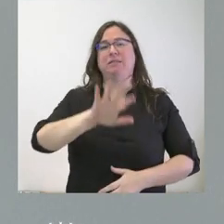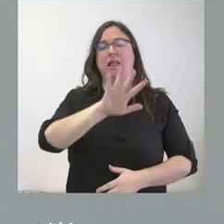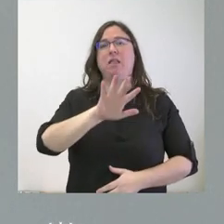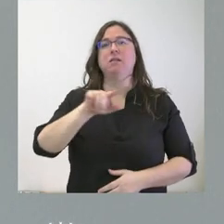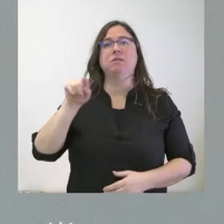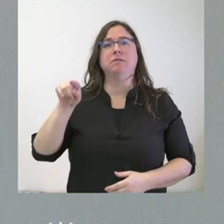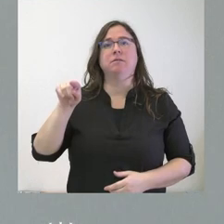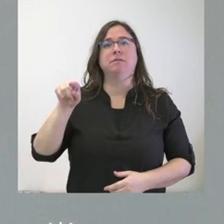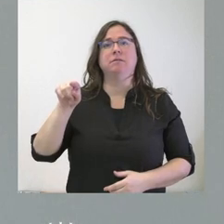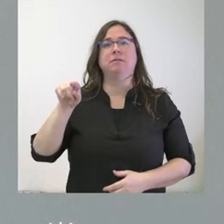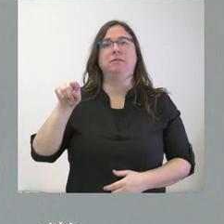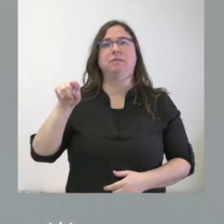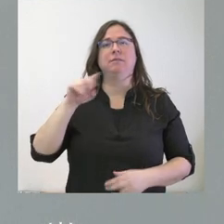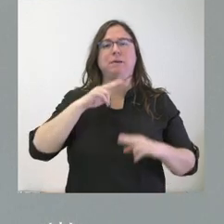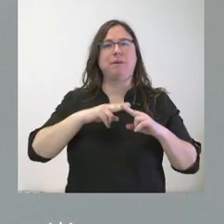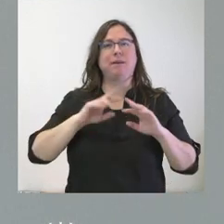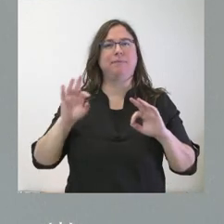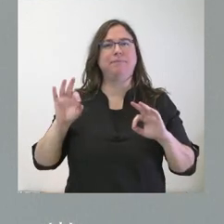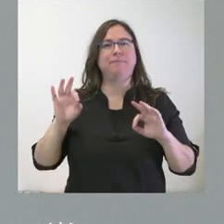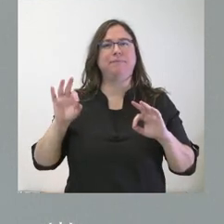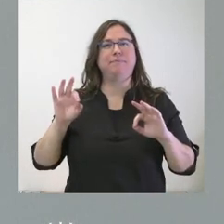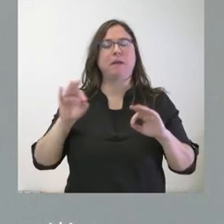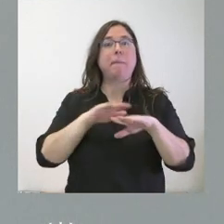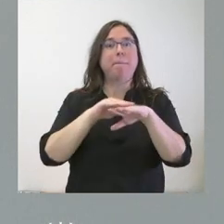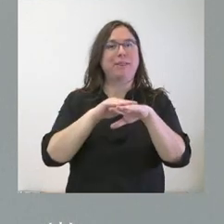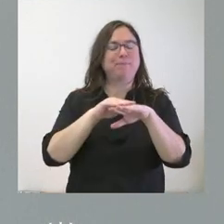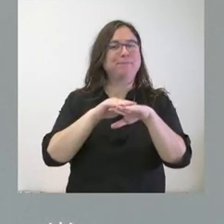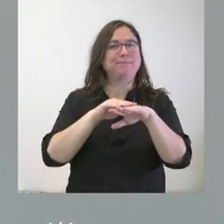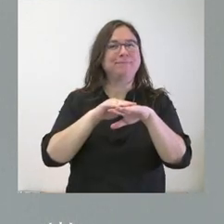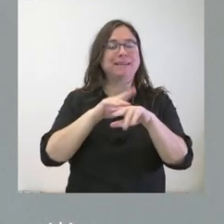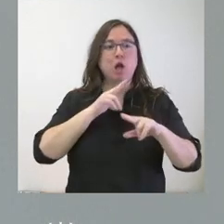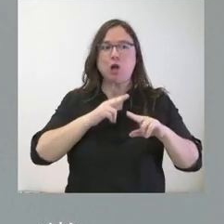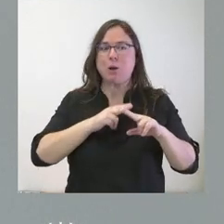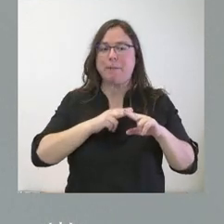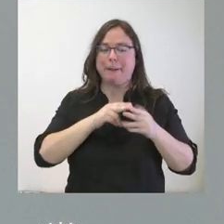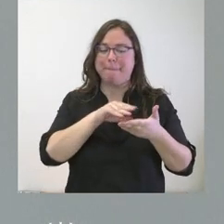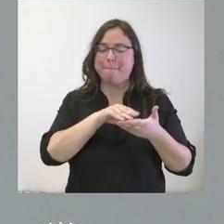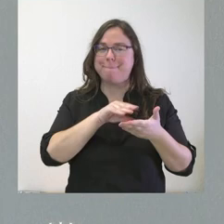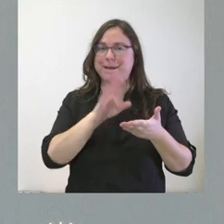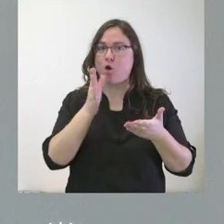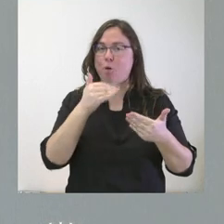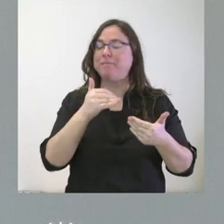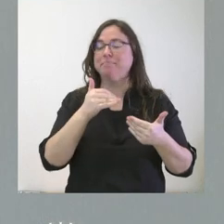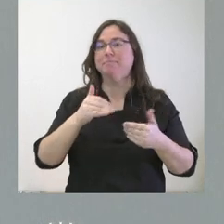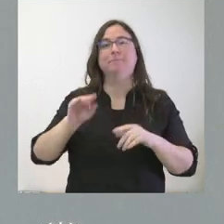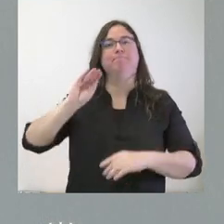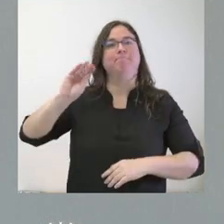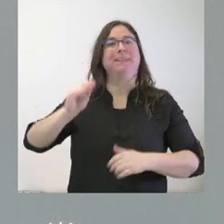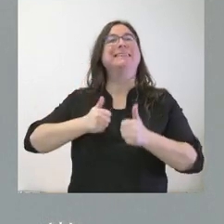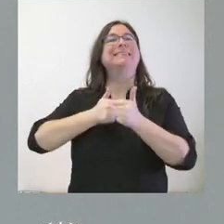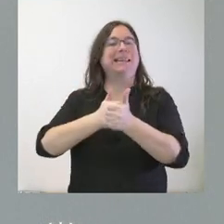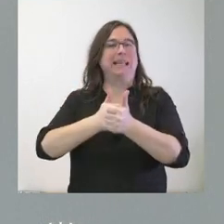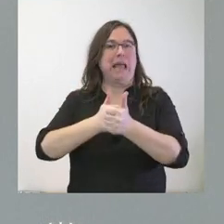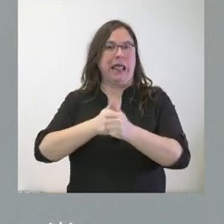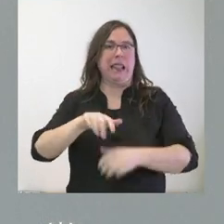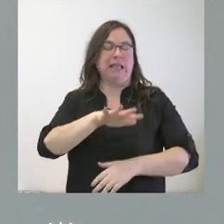es, perdón, no tengo el nombre de la secretaria de Estado, pero bueno, se ha dirigido al ministerio